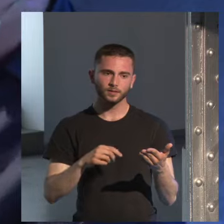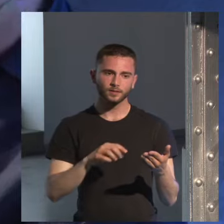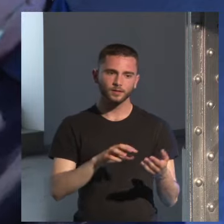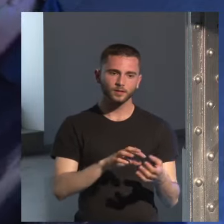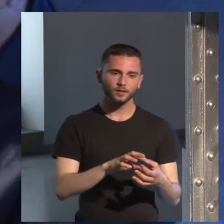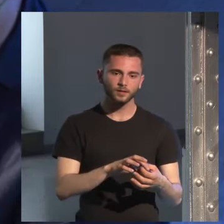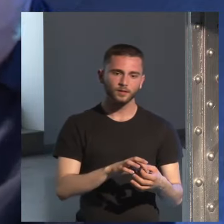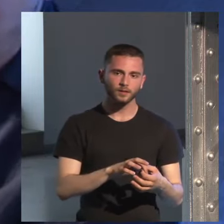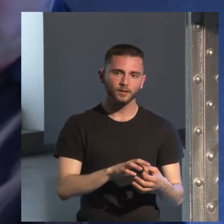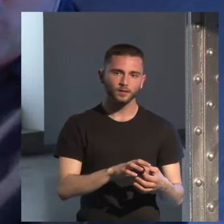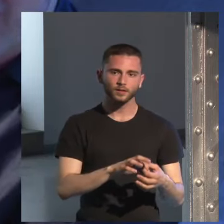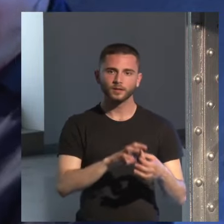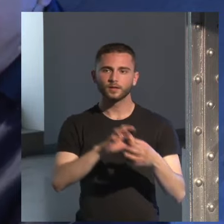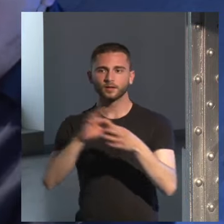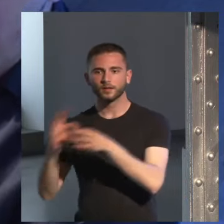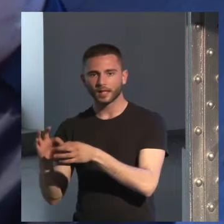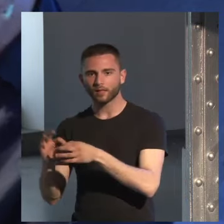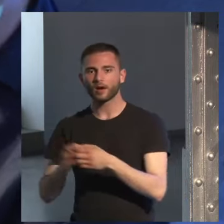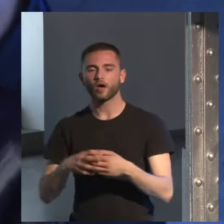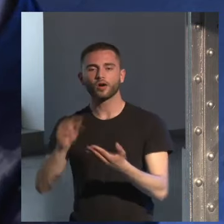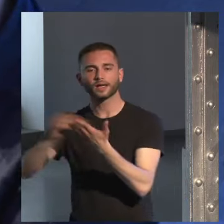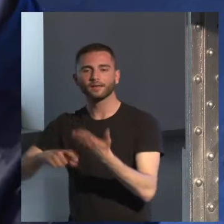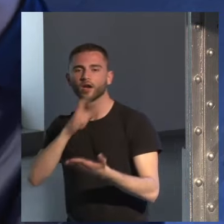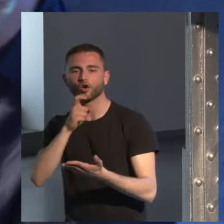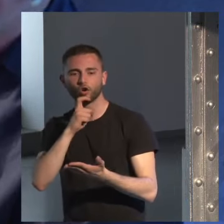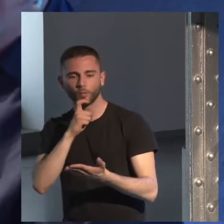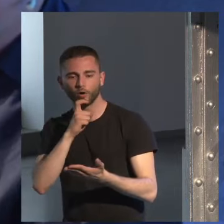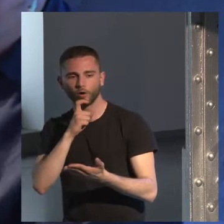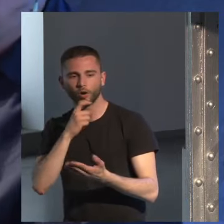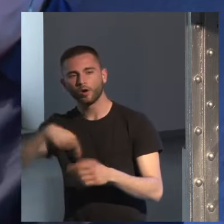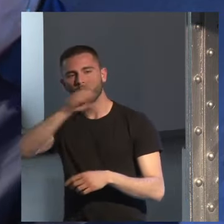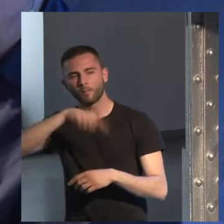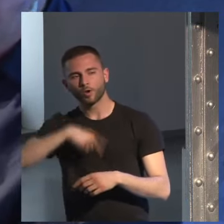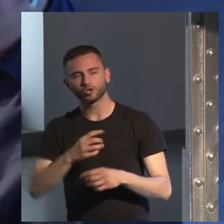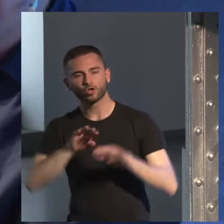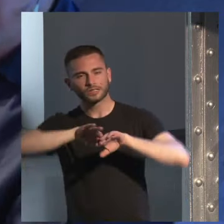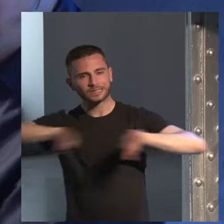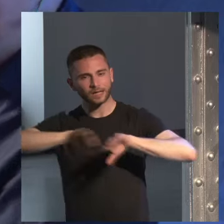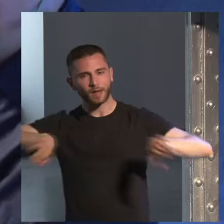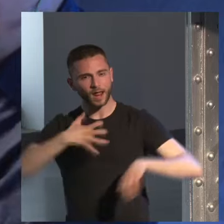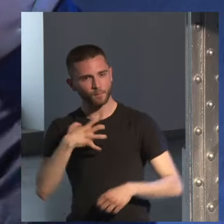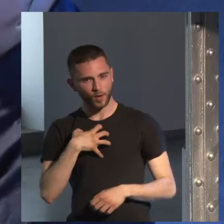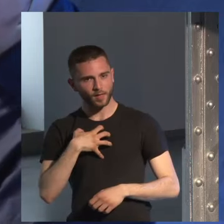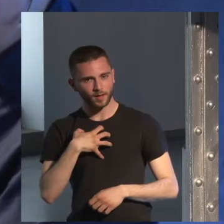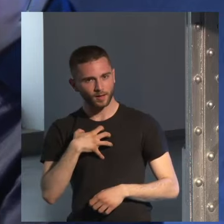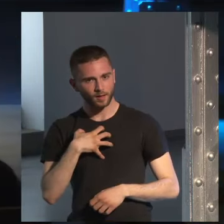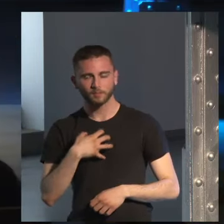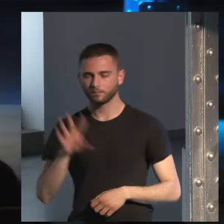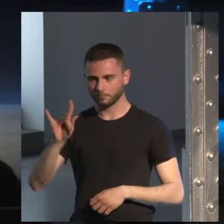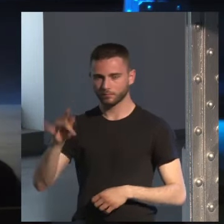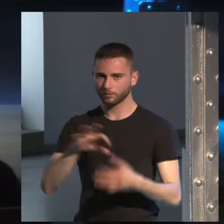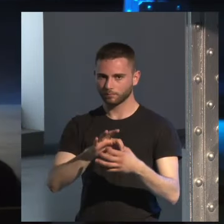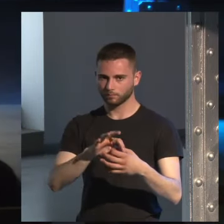estar pensando en cómo lo habrá hecho este autor en la arquitectura ¿os podéis aislar y ser solo lectores? se puede sí, sí, sí